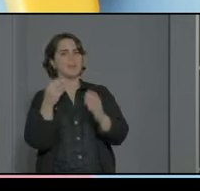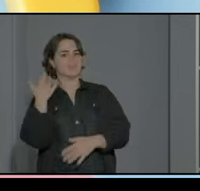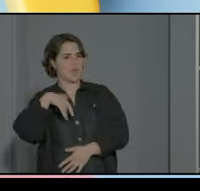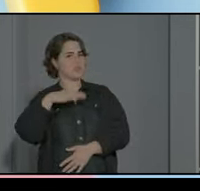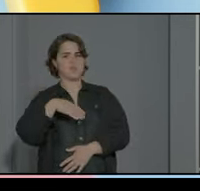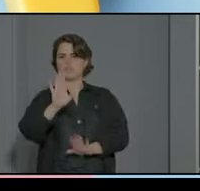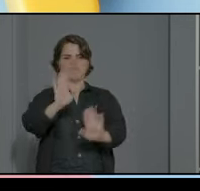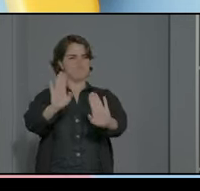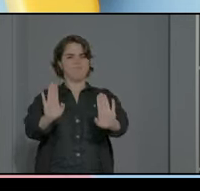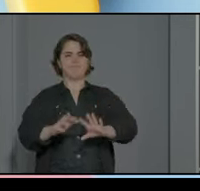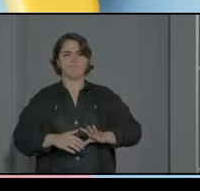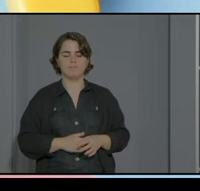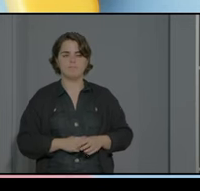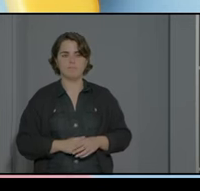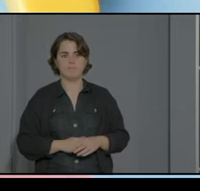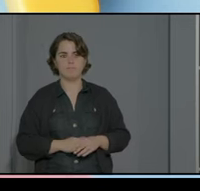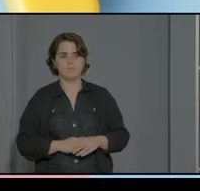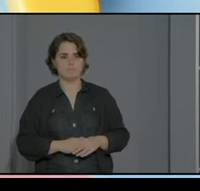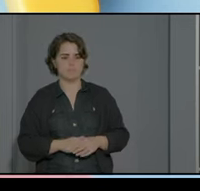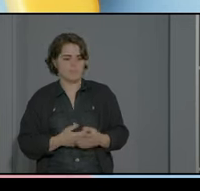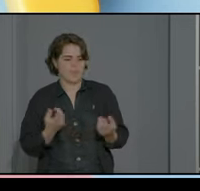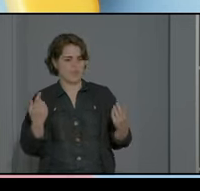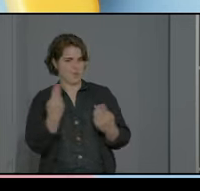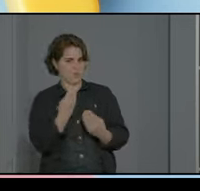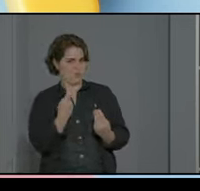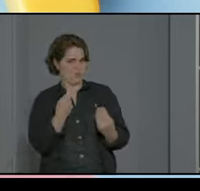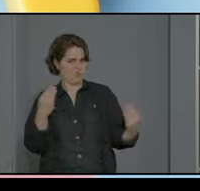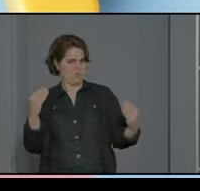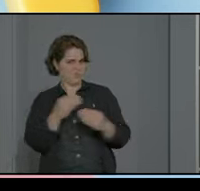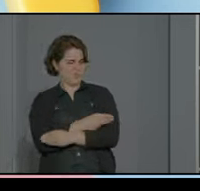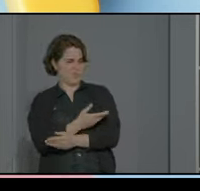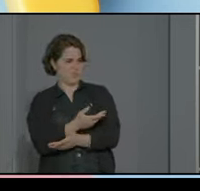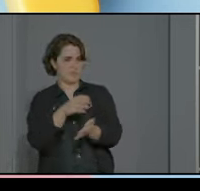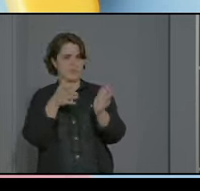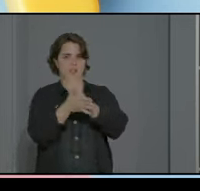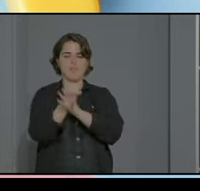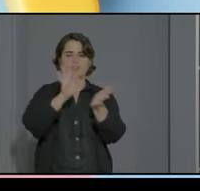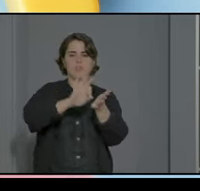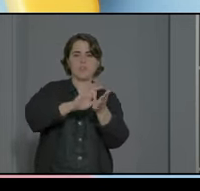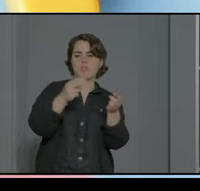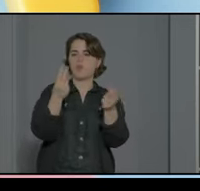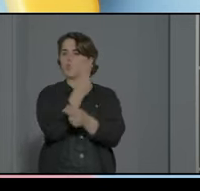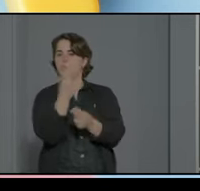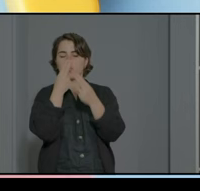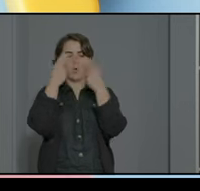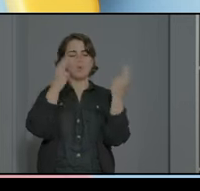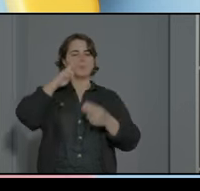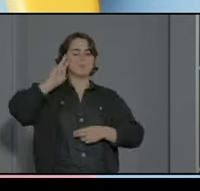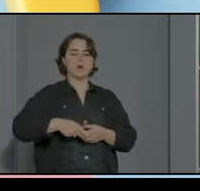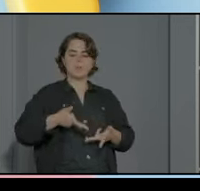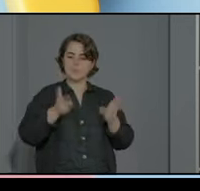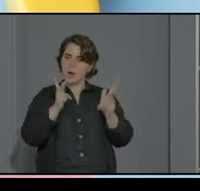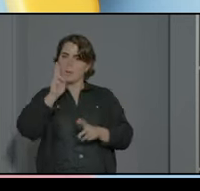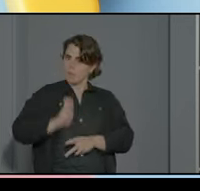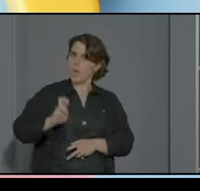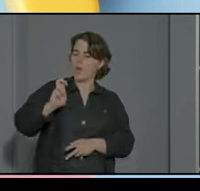pero no lo veo no que tienen que ver estamos hablando de dos servicios públicos reconocidos autorizados y